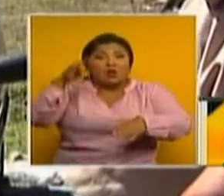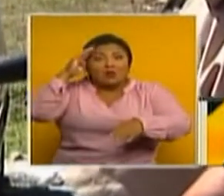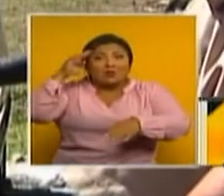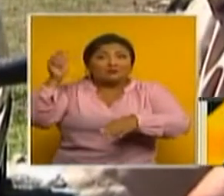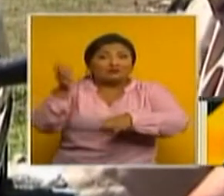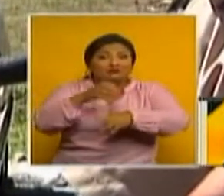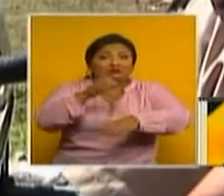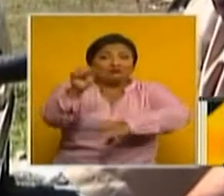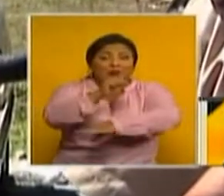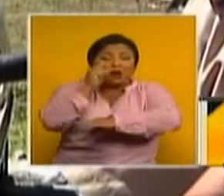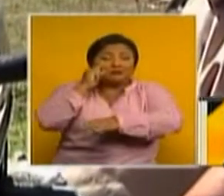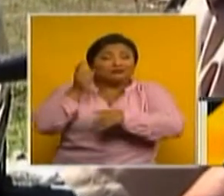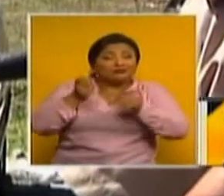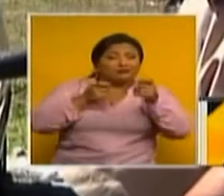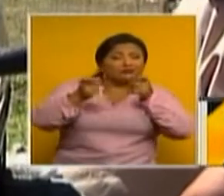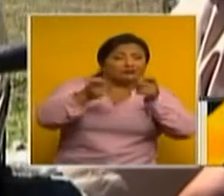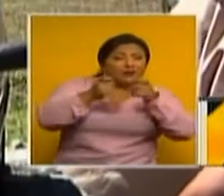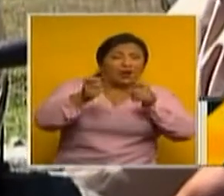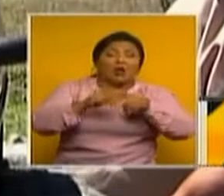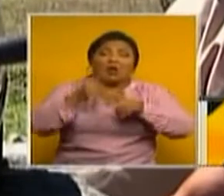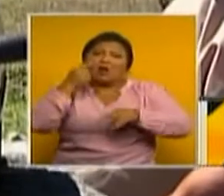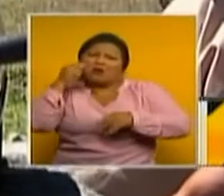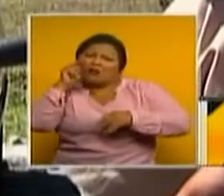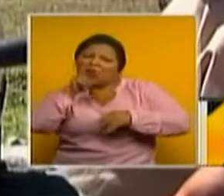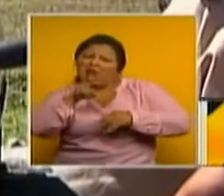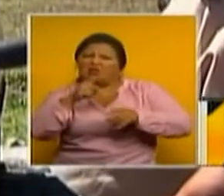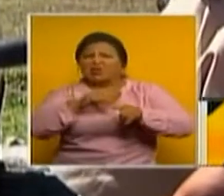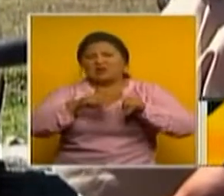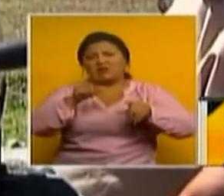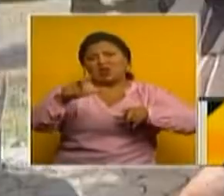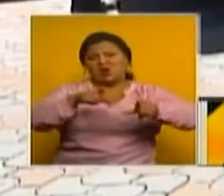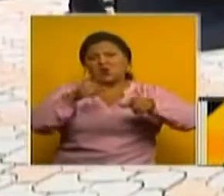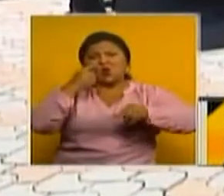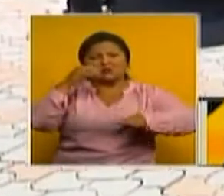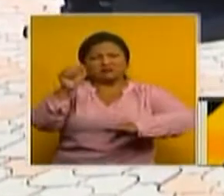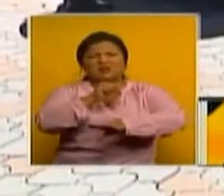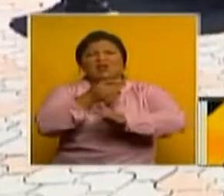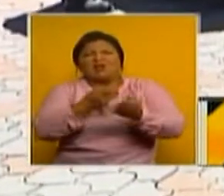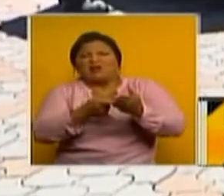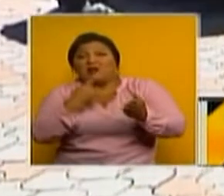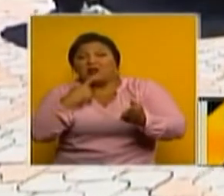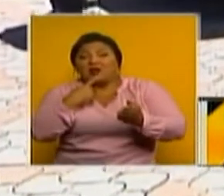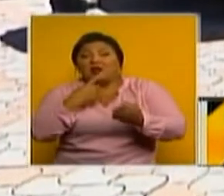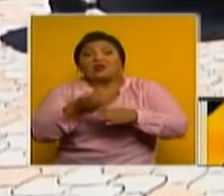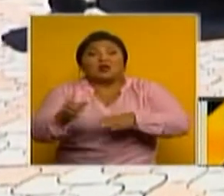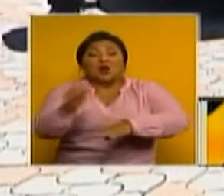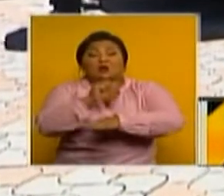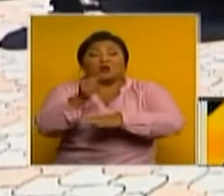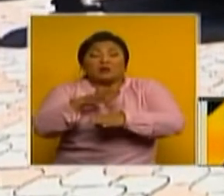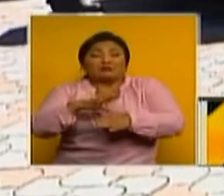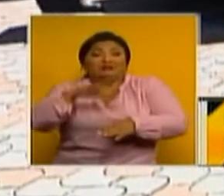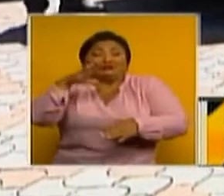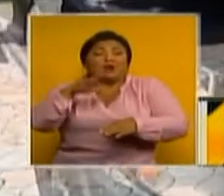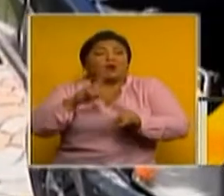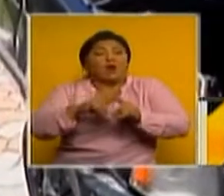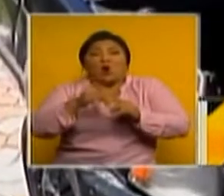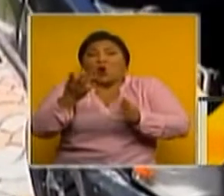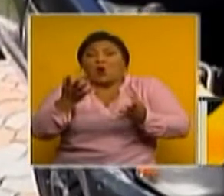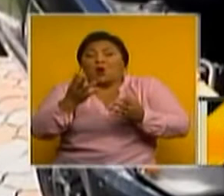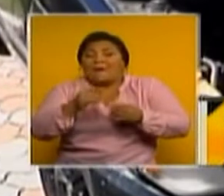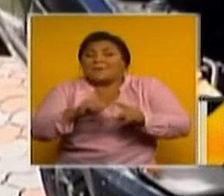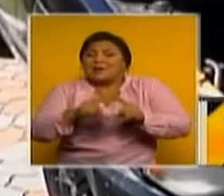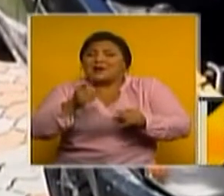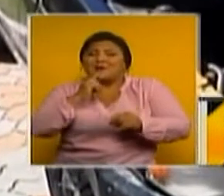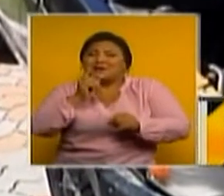terminado un operativo, se percataron de la presencia en diferentes lugares de estos vehículos. No son automóviles de alta gama o de un gran valor comercial.